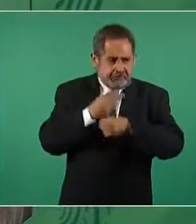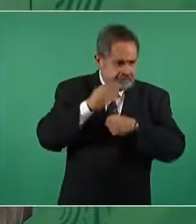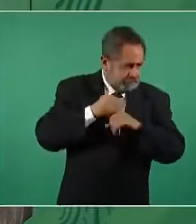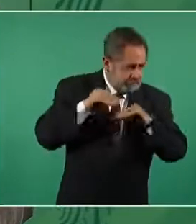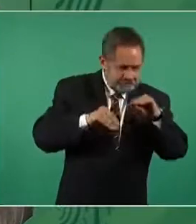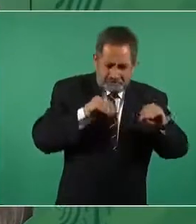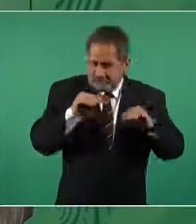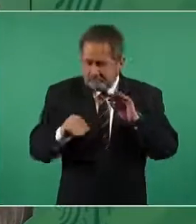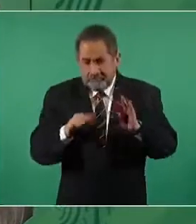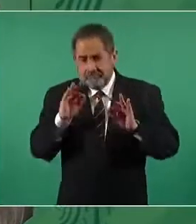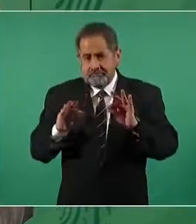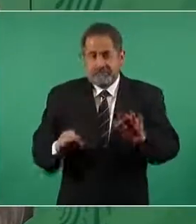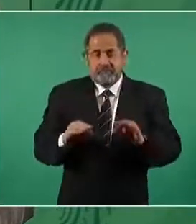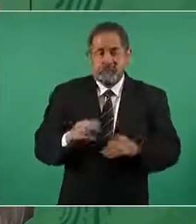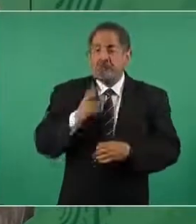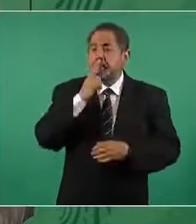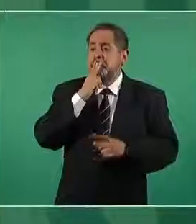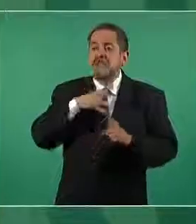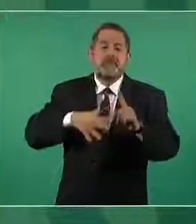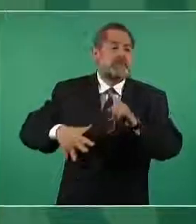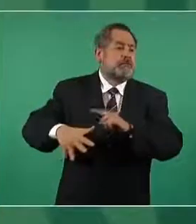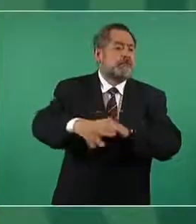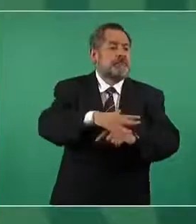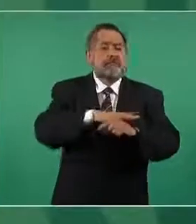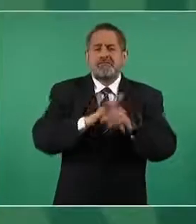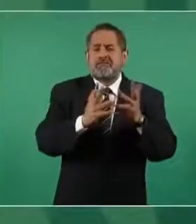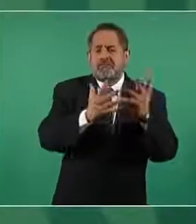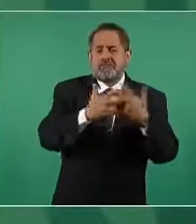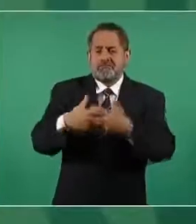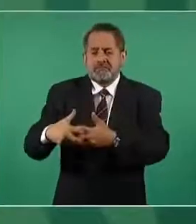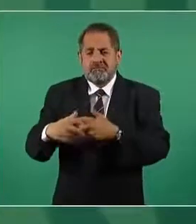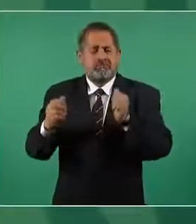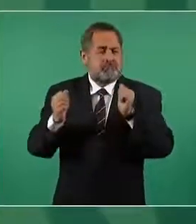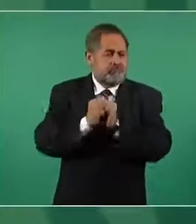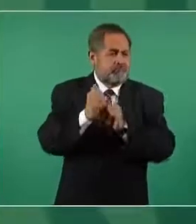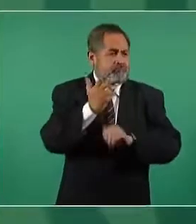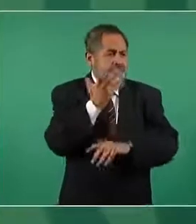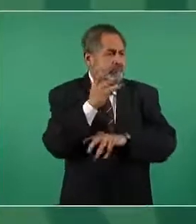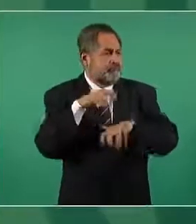ecológico y cultural